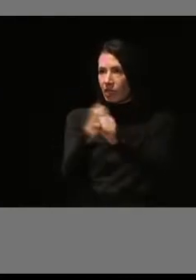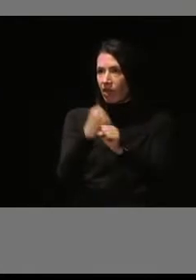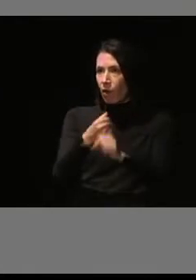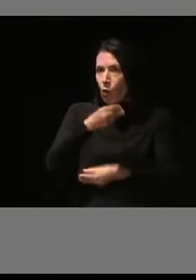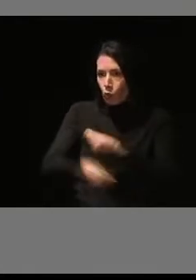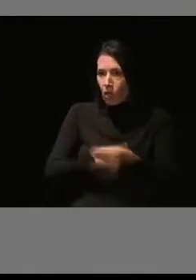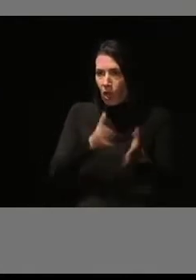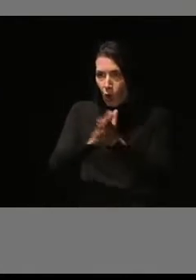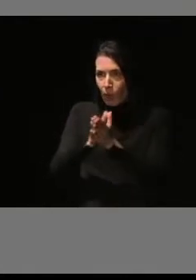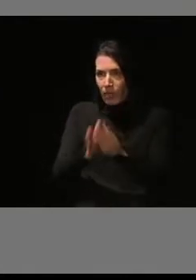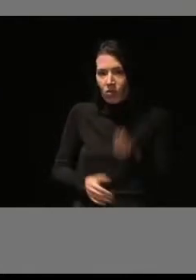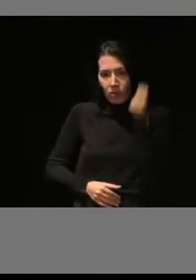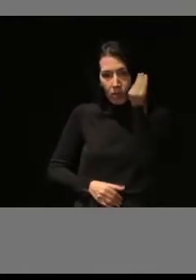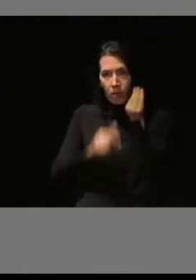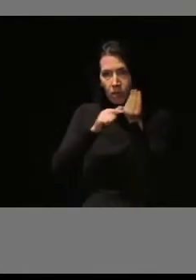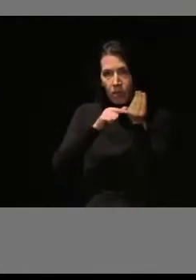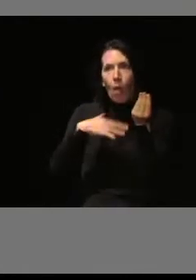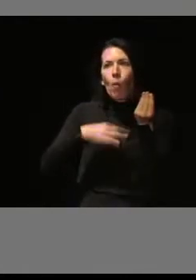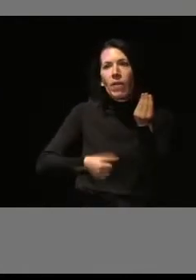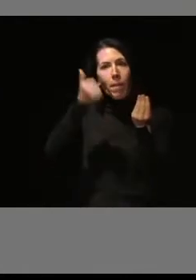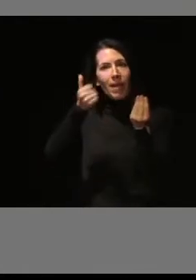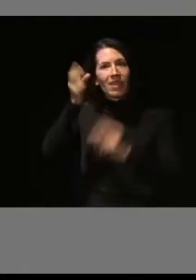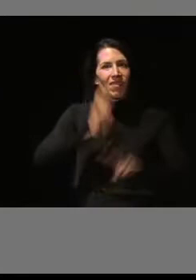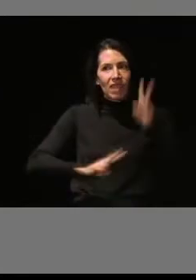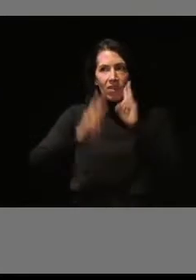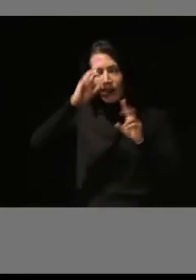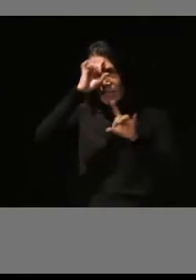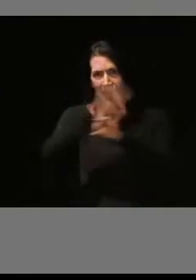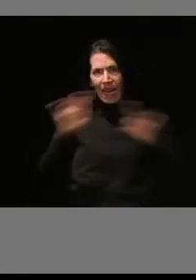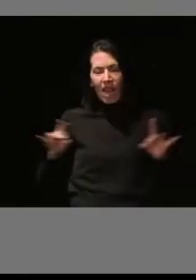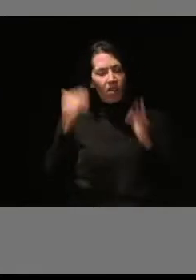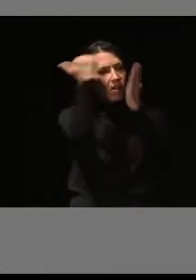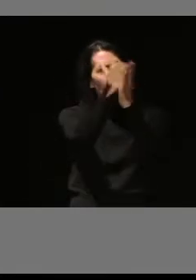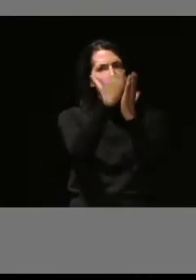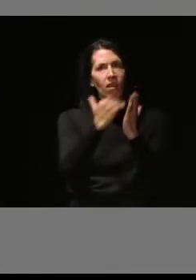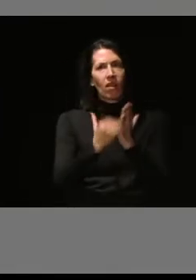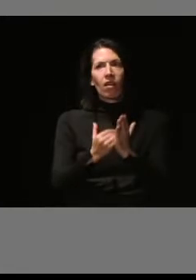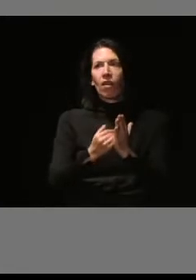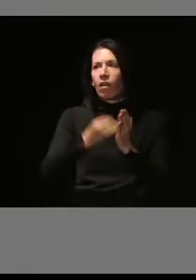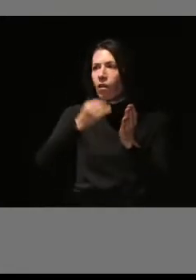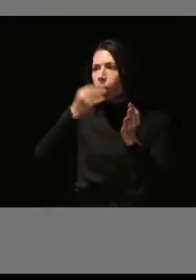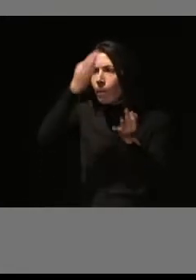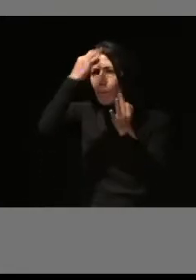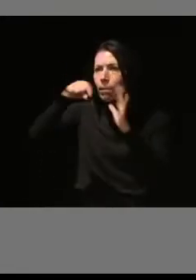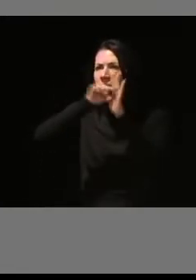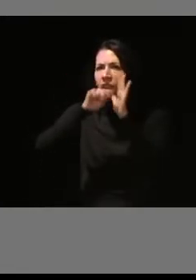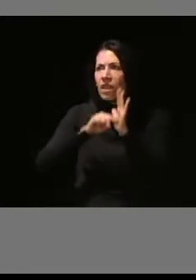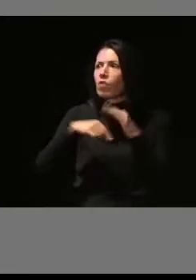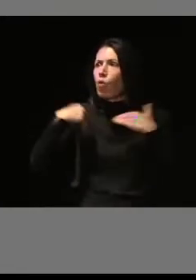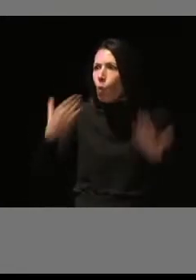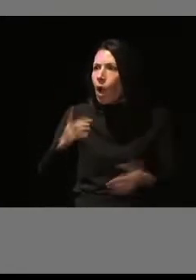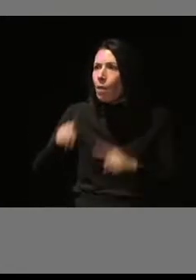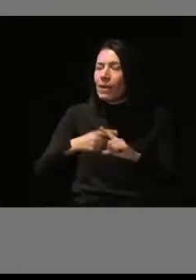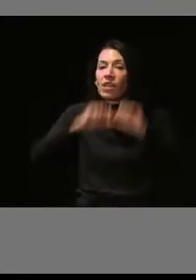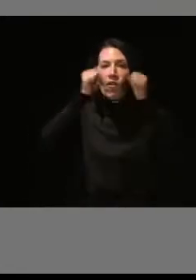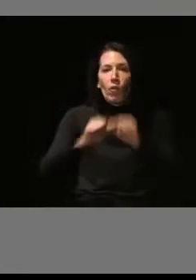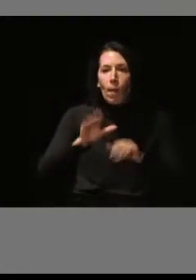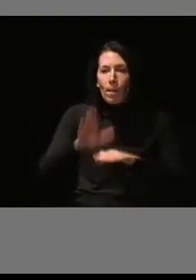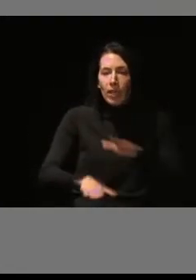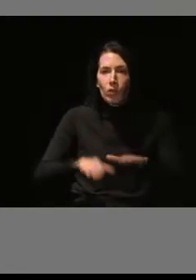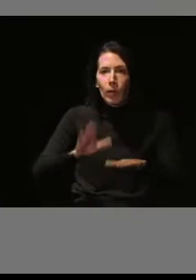nuestros compañeros visibilice de forma clara qué medidas tienen que observar y cómo deben de proceder a la inspección.